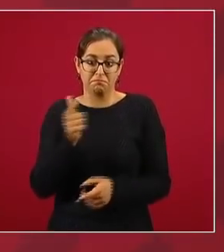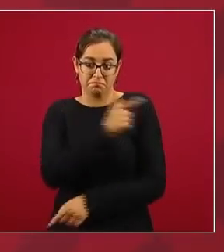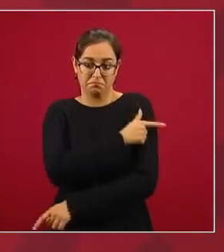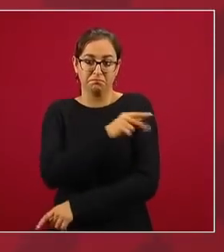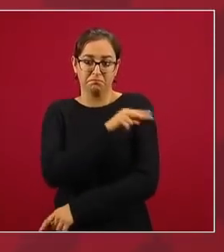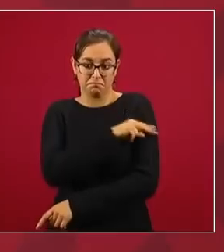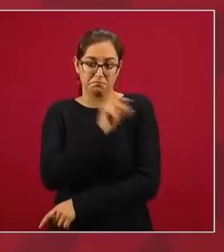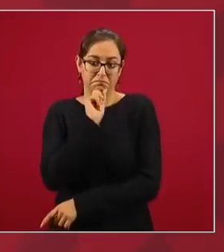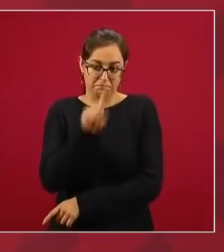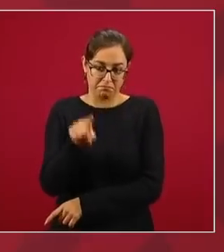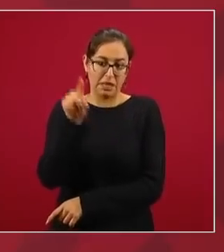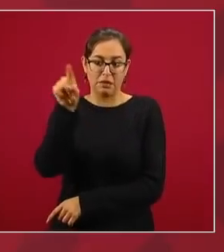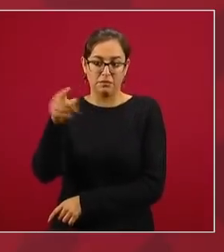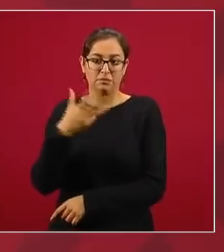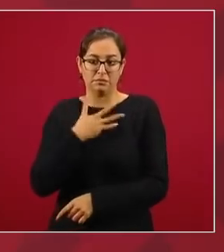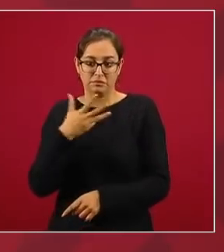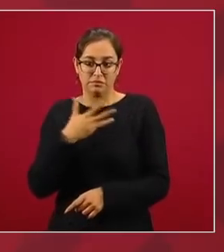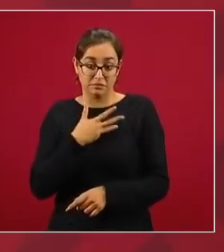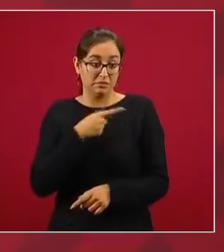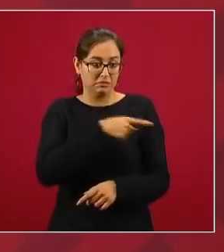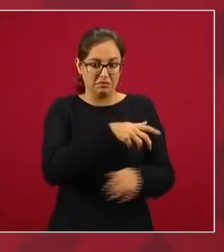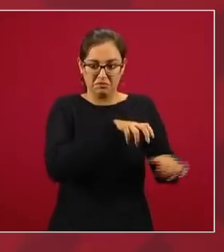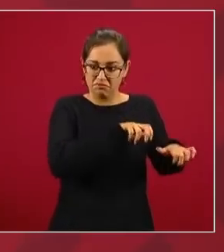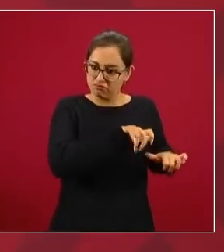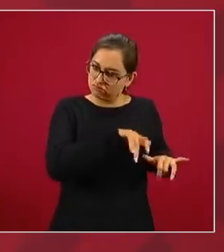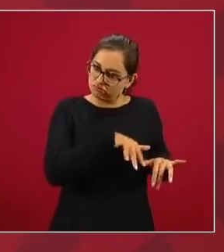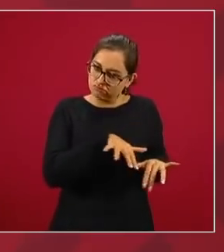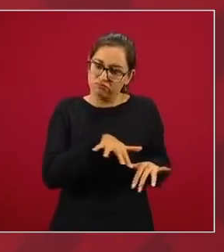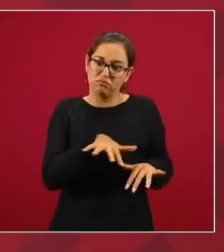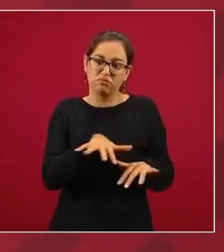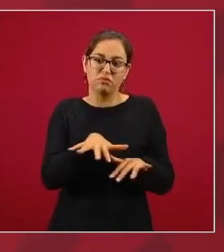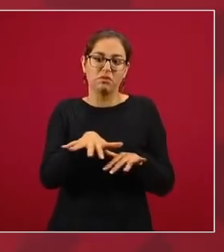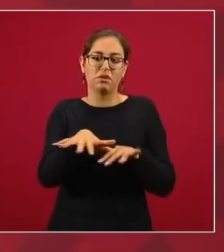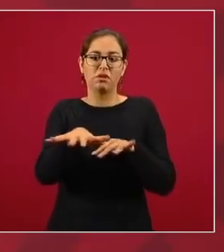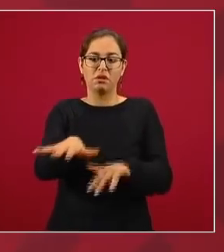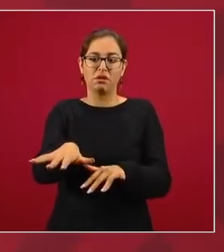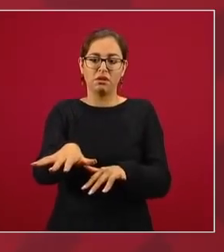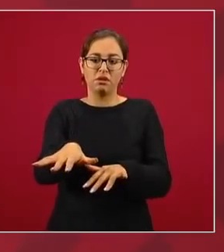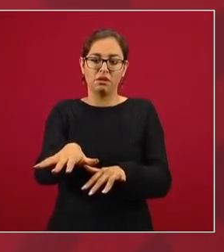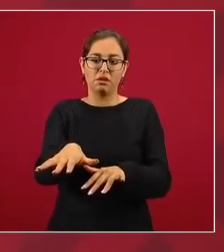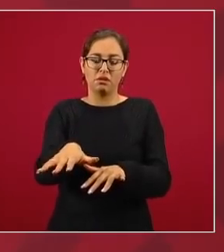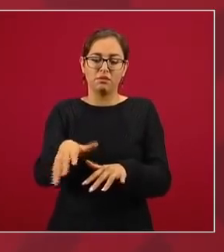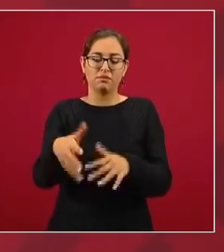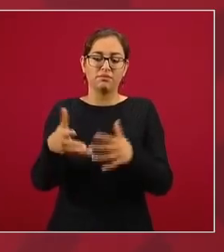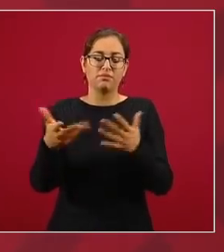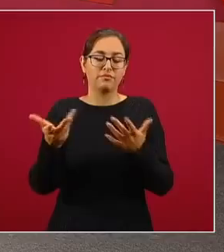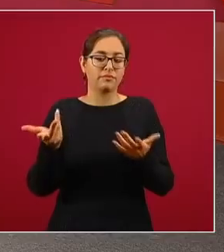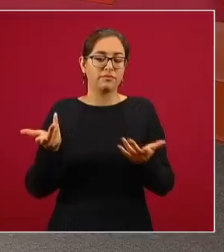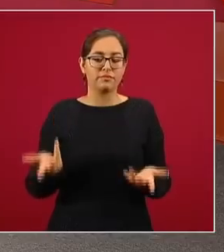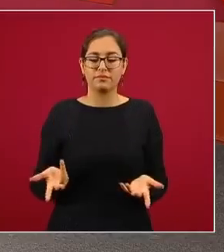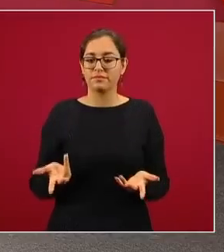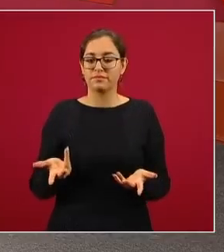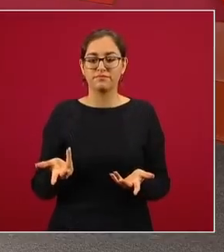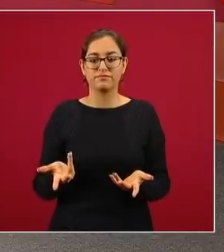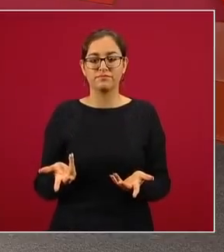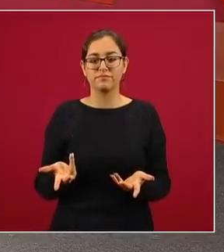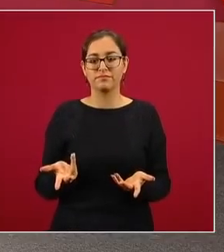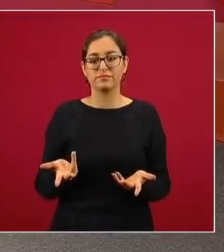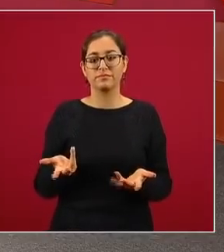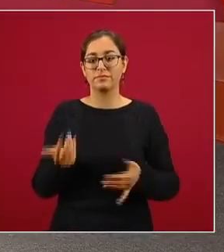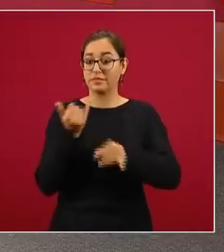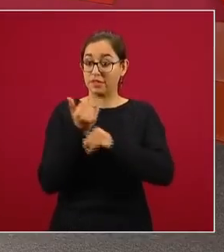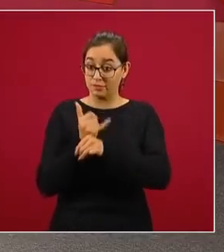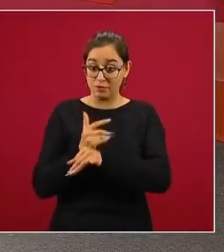Guardia, pasan ahí y esto es la información que